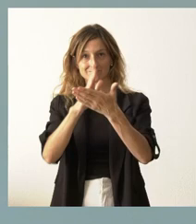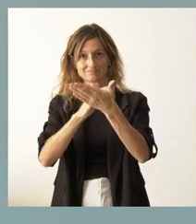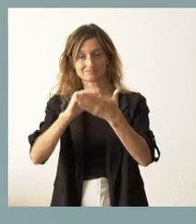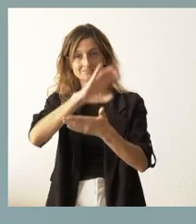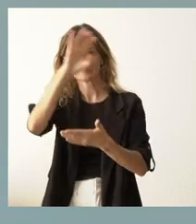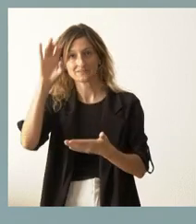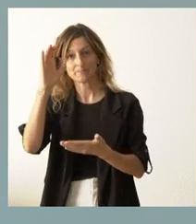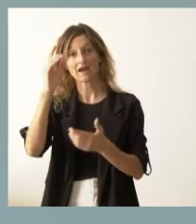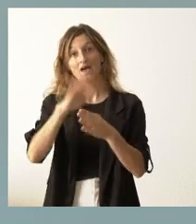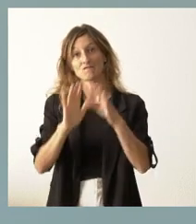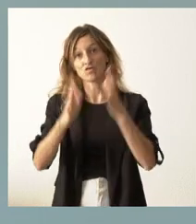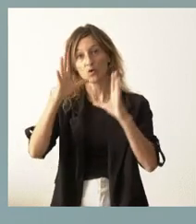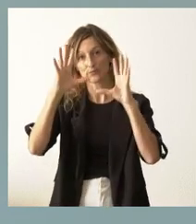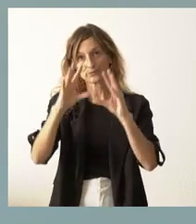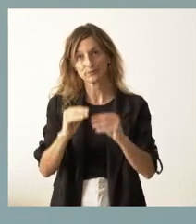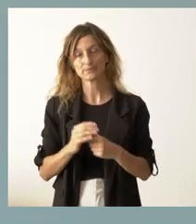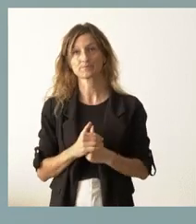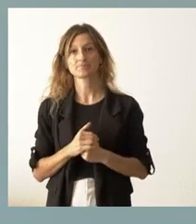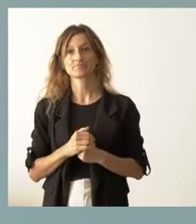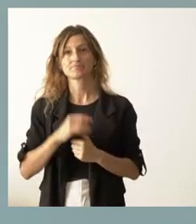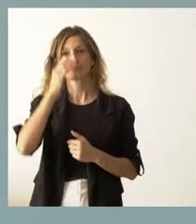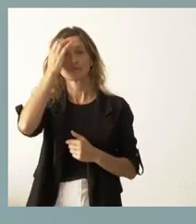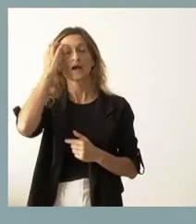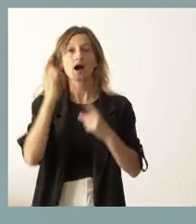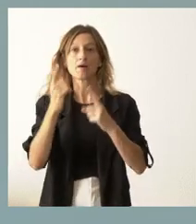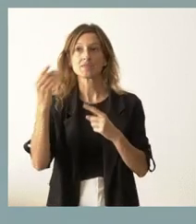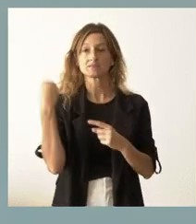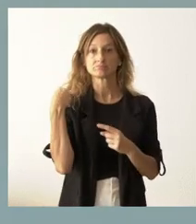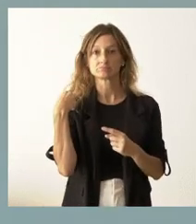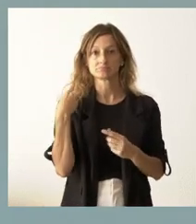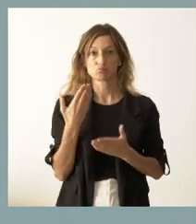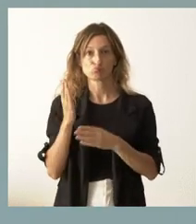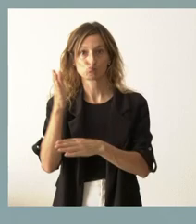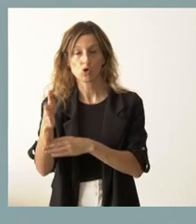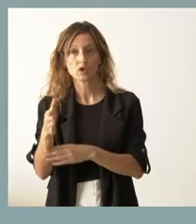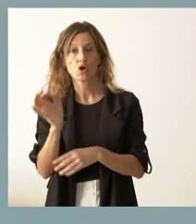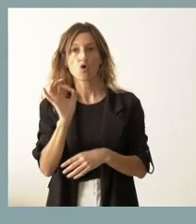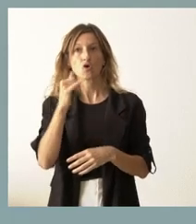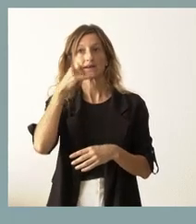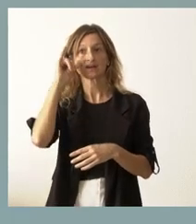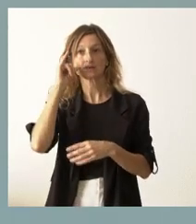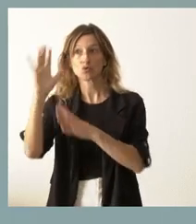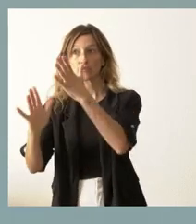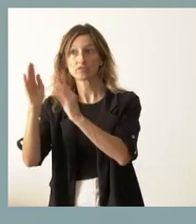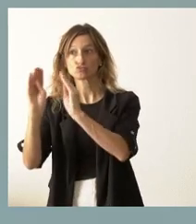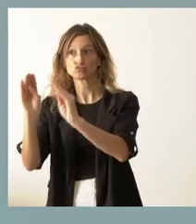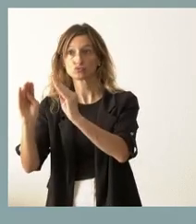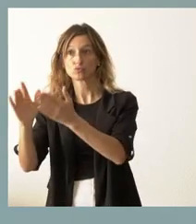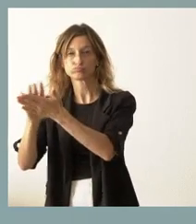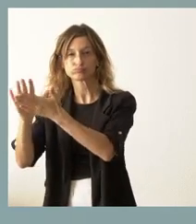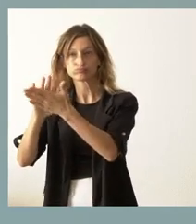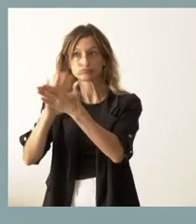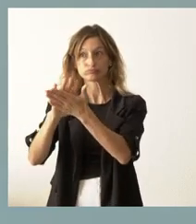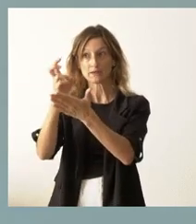En algunos casos a requerimiento de esas comunidades autónomas. En otros casos, ante el riesgo de que esos incendios que hemos tenido en otras comunidades autónomas